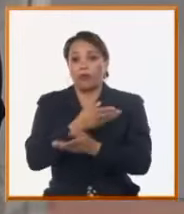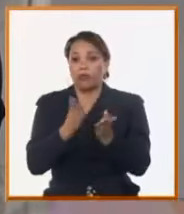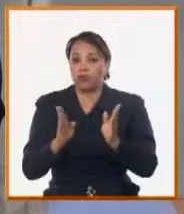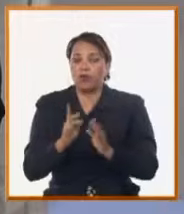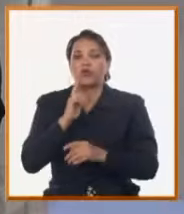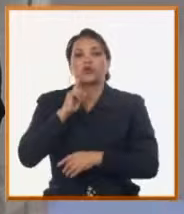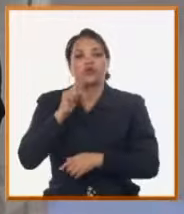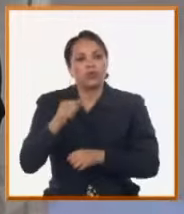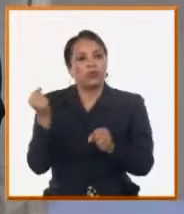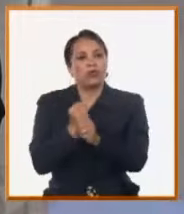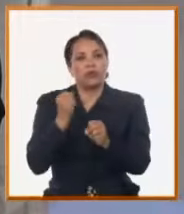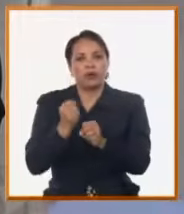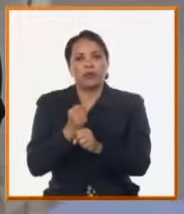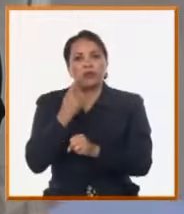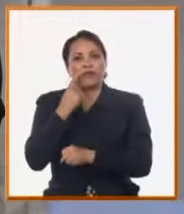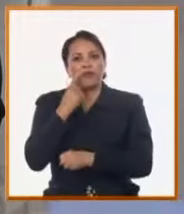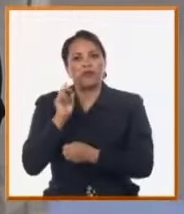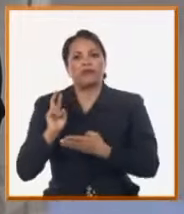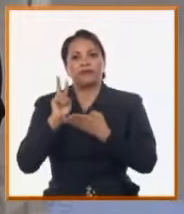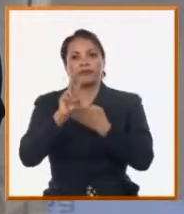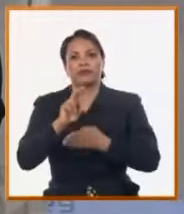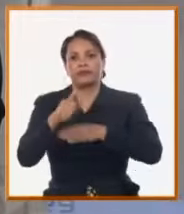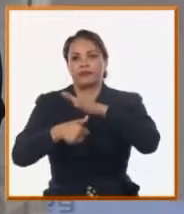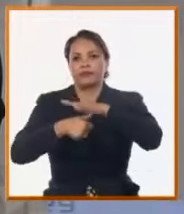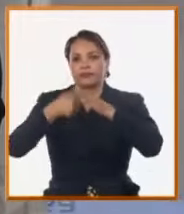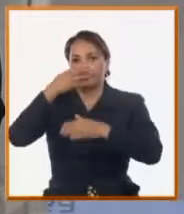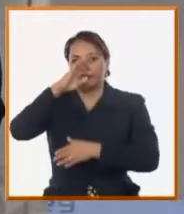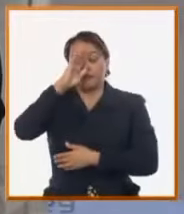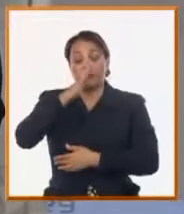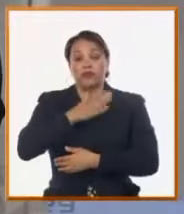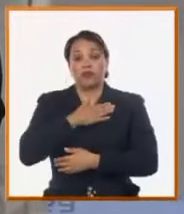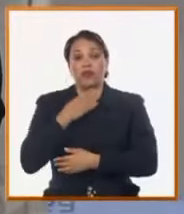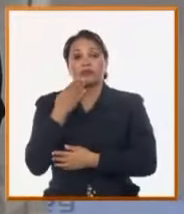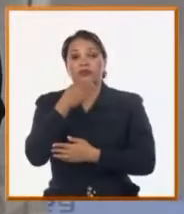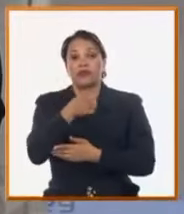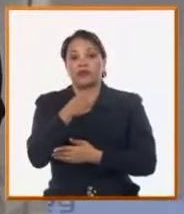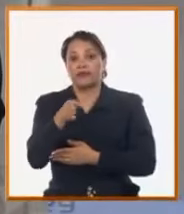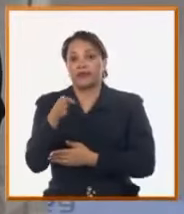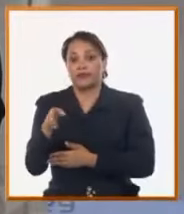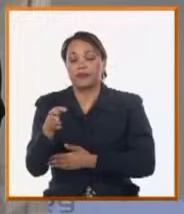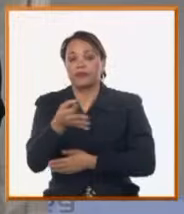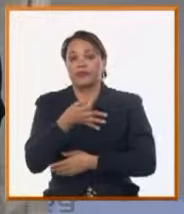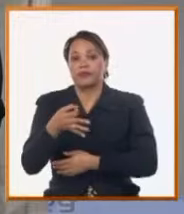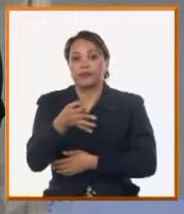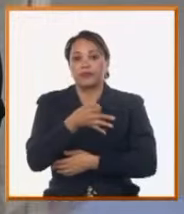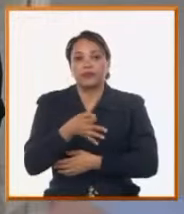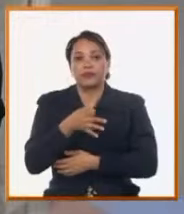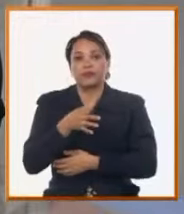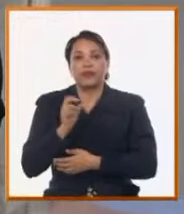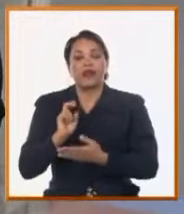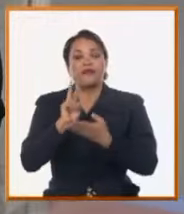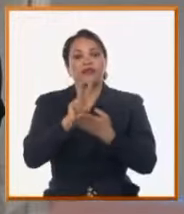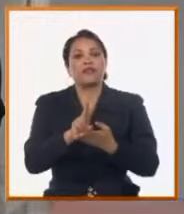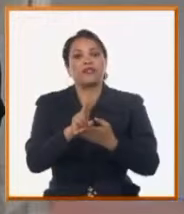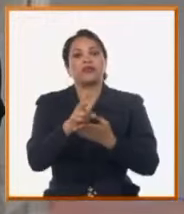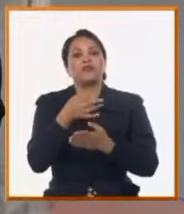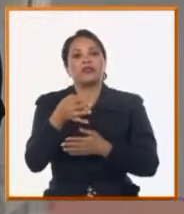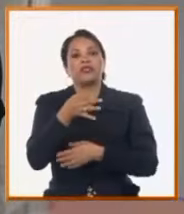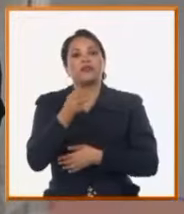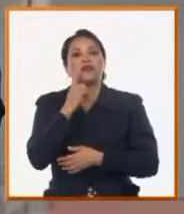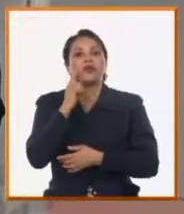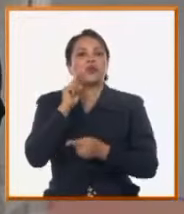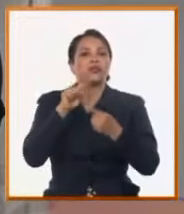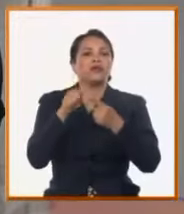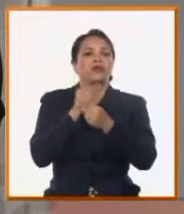Ahí estamos viendo como las visitas del presidente propiamente a la república y todos los dirigentes acá de nuestro país, cuando visitan todos los territorios, uno de los